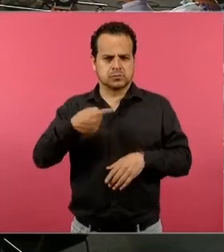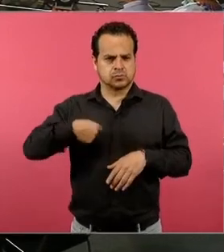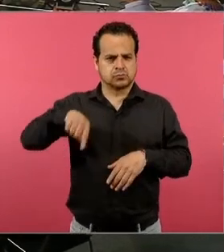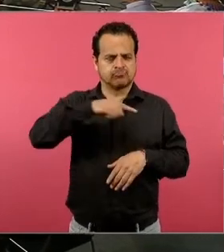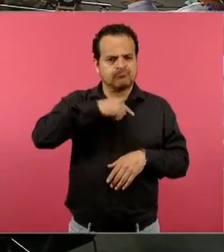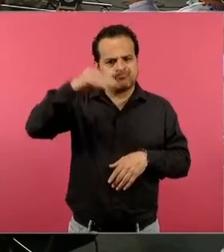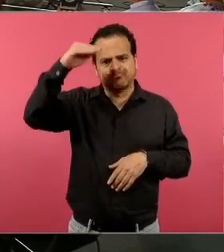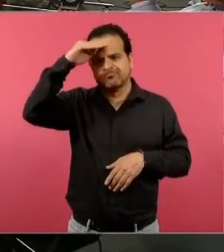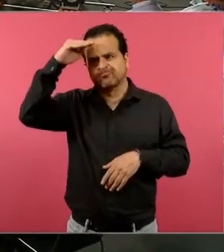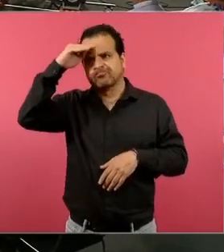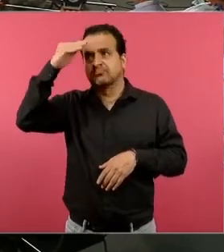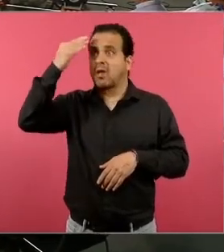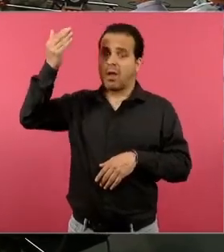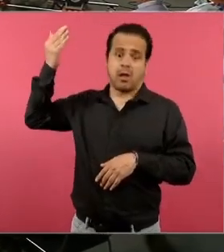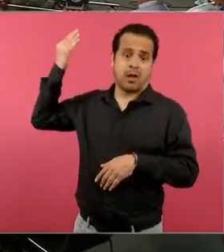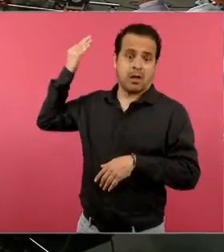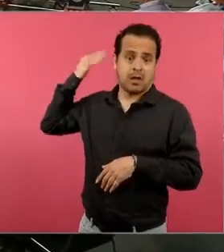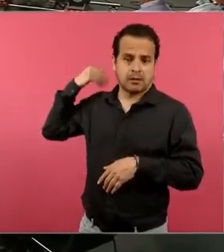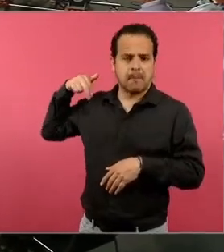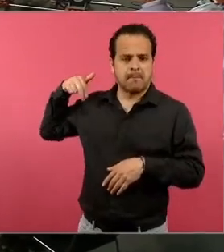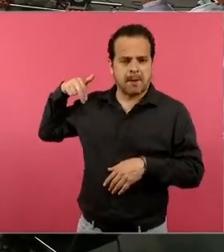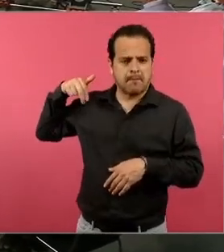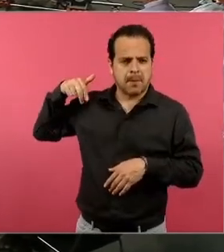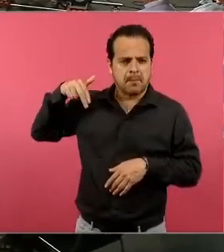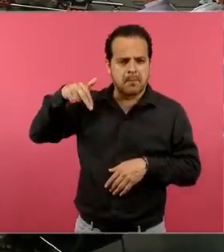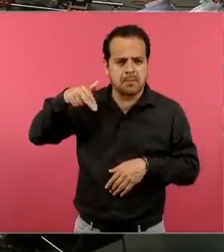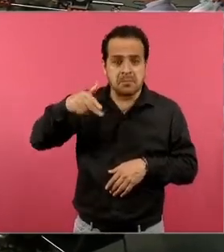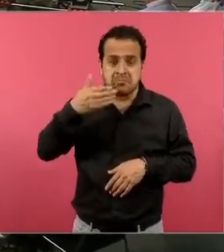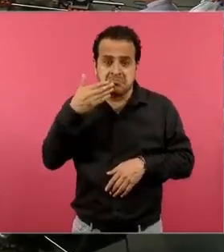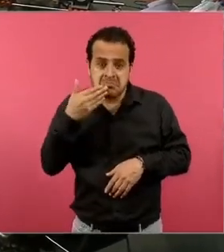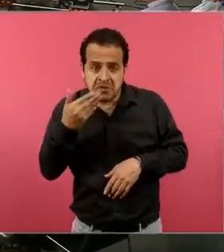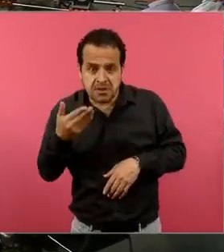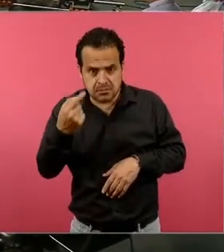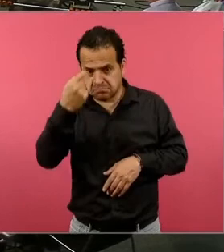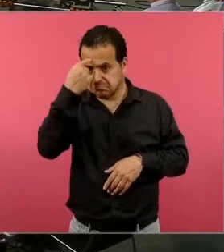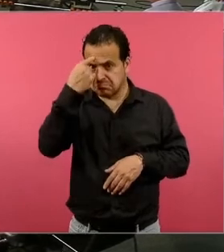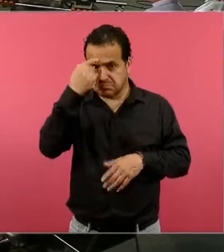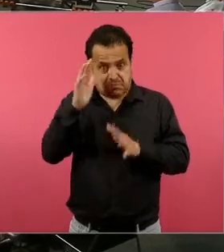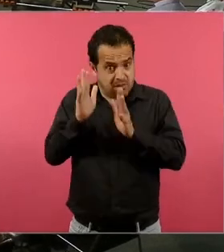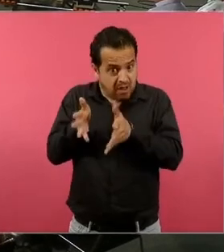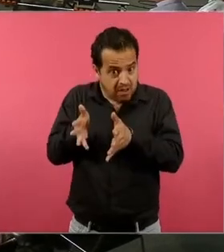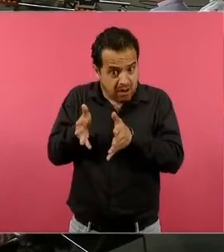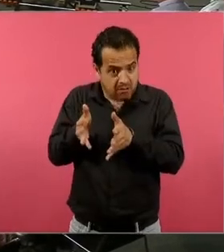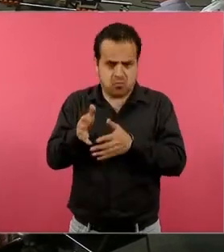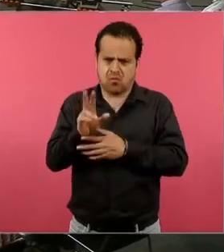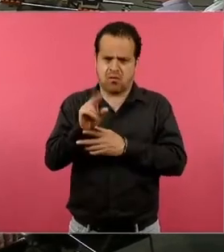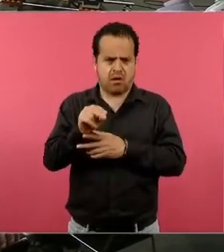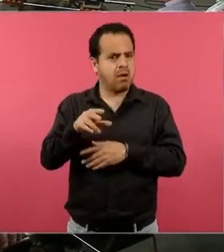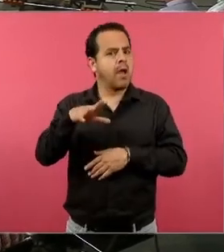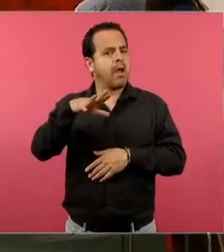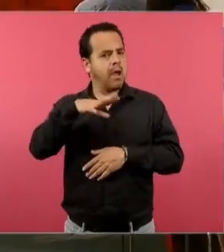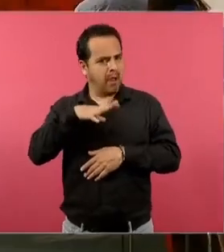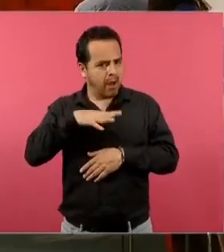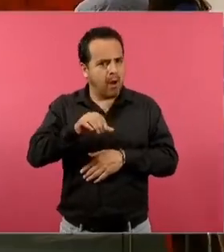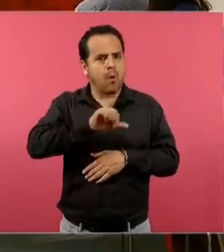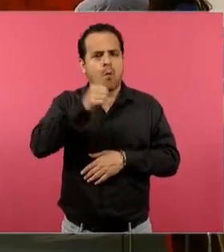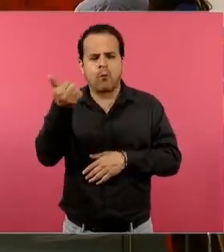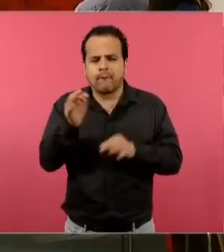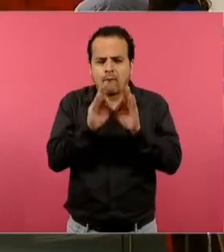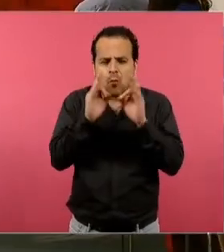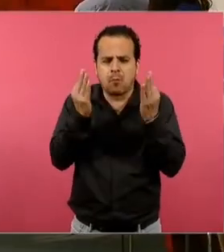nuestra propia experiencia como estudiantes. El primero tiene que ver con que si saber las tablas de memoria es saber